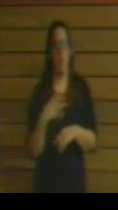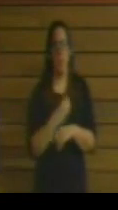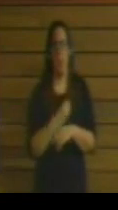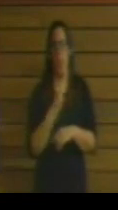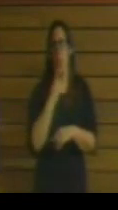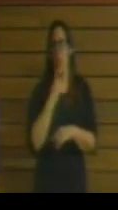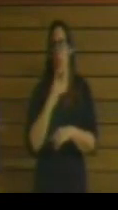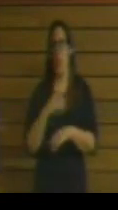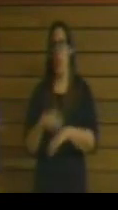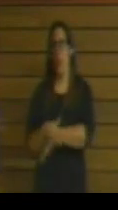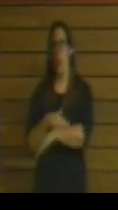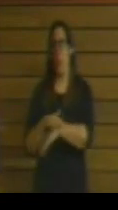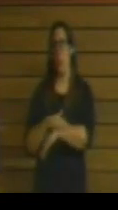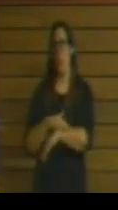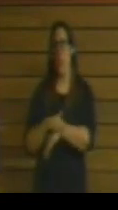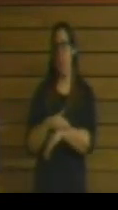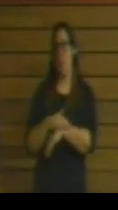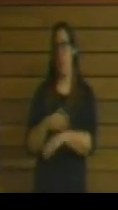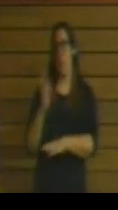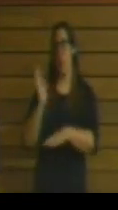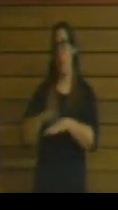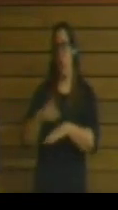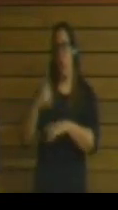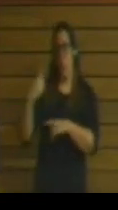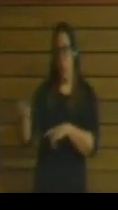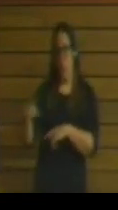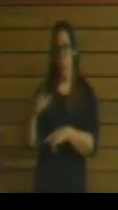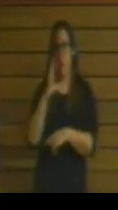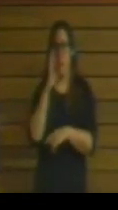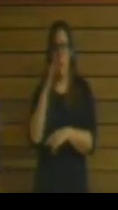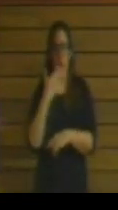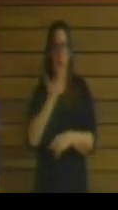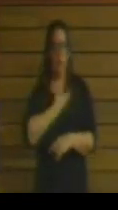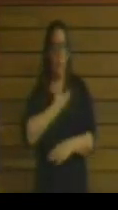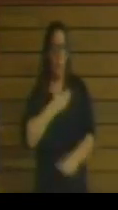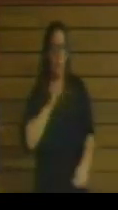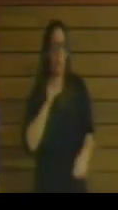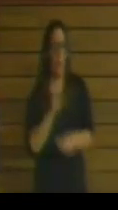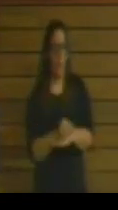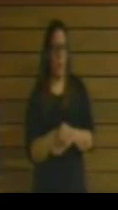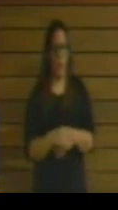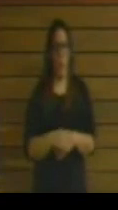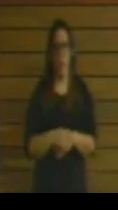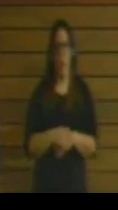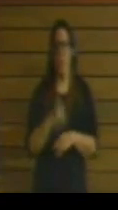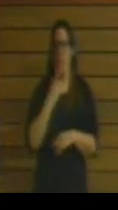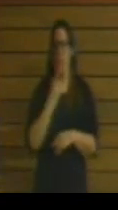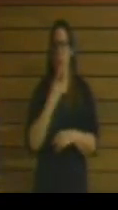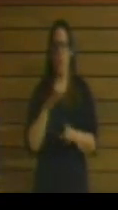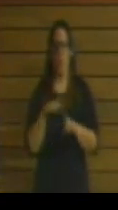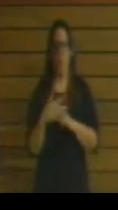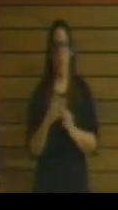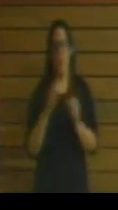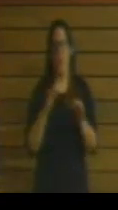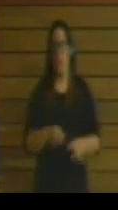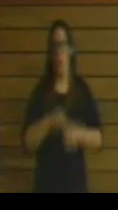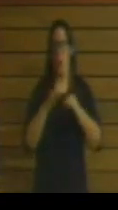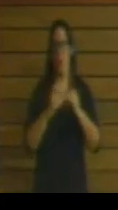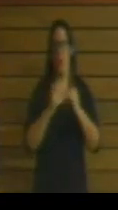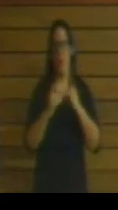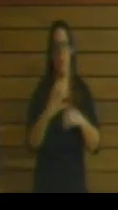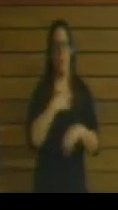males de la financiación de los ayuntamientos. Dijeron que la situación era insostenible, que la subida de las tasas era